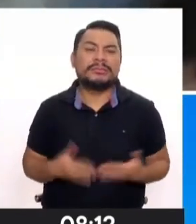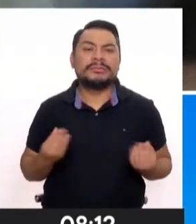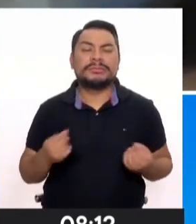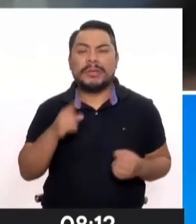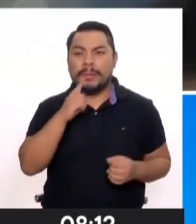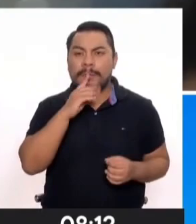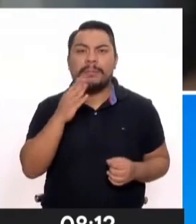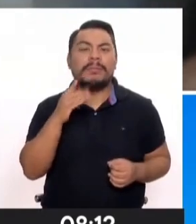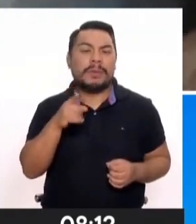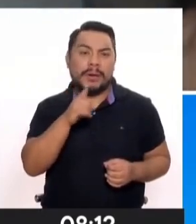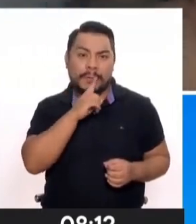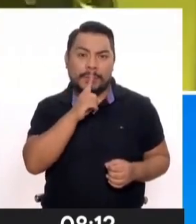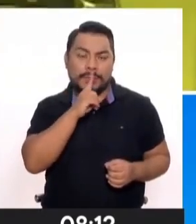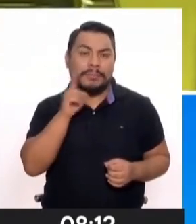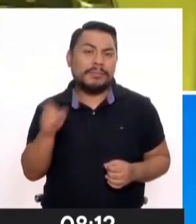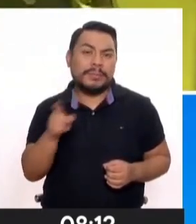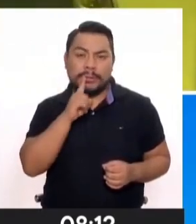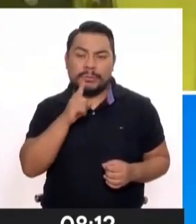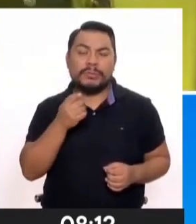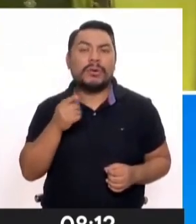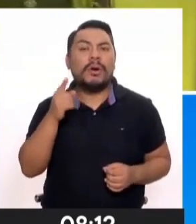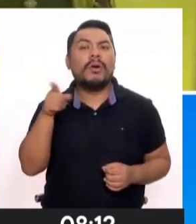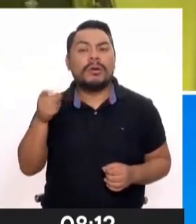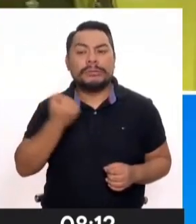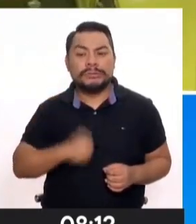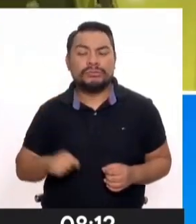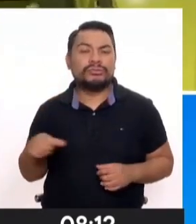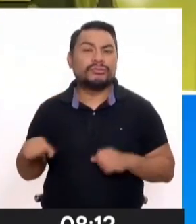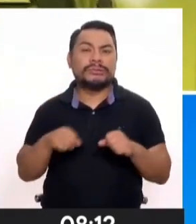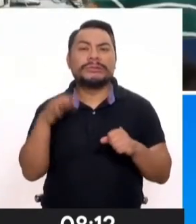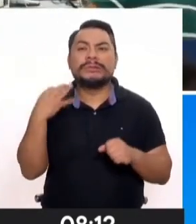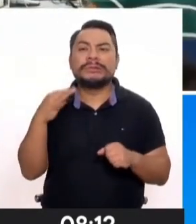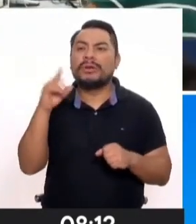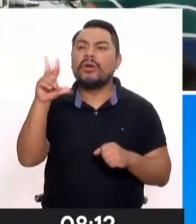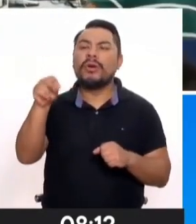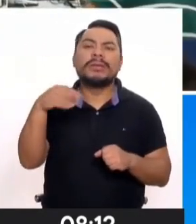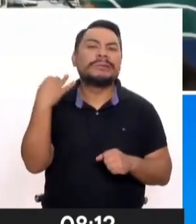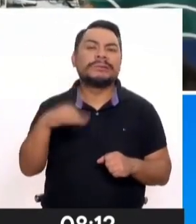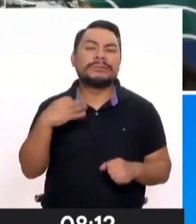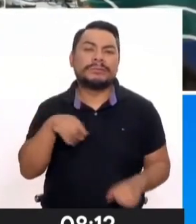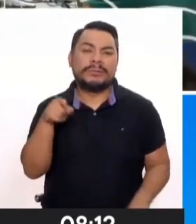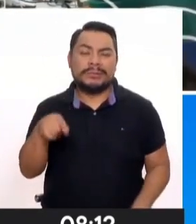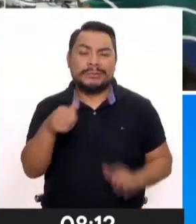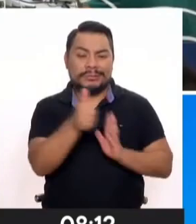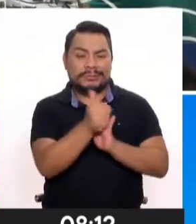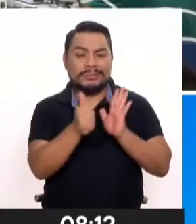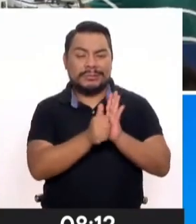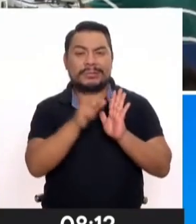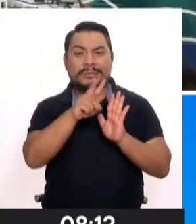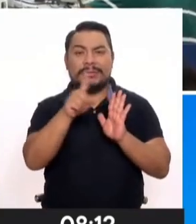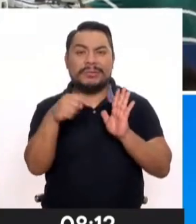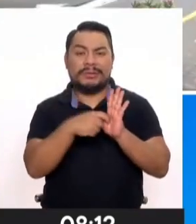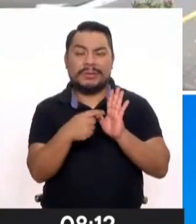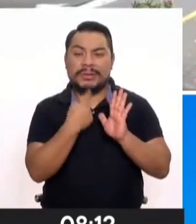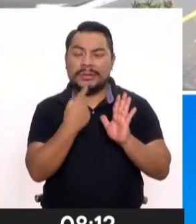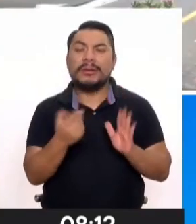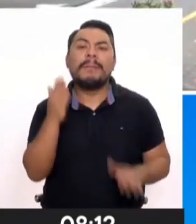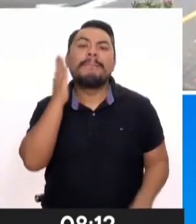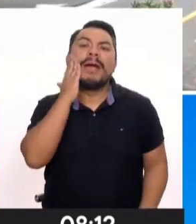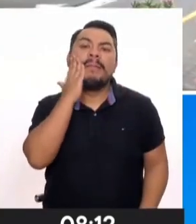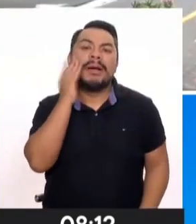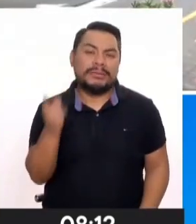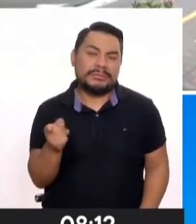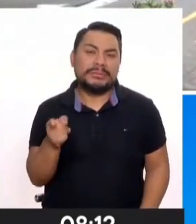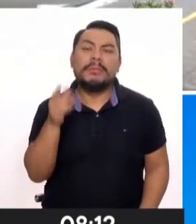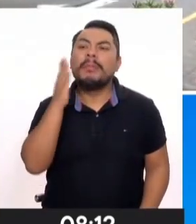padres, de los varones, porque al momento de inscribir el Código Civil, en su artículo 21, permite a la madre